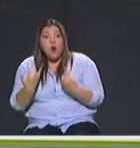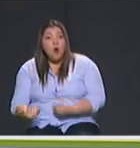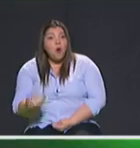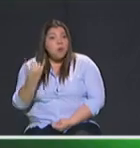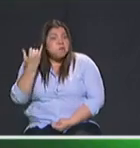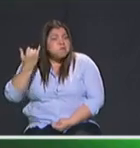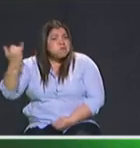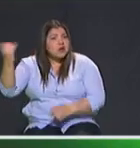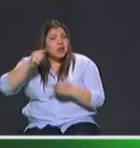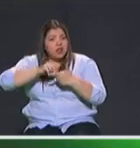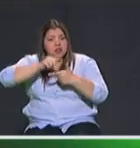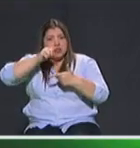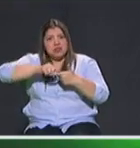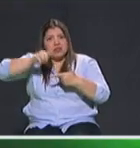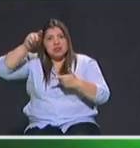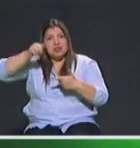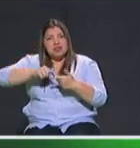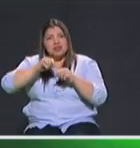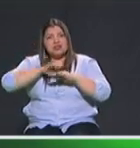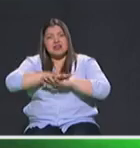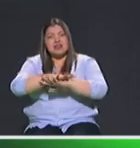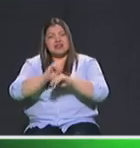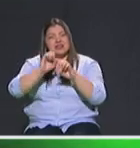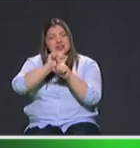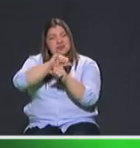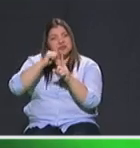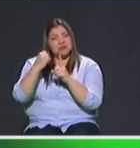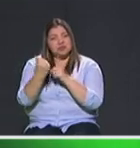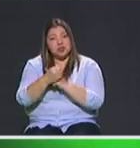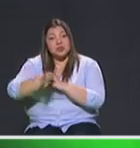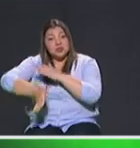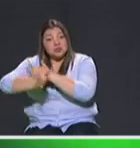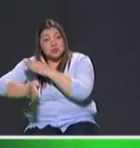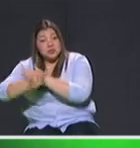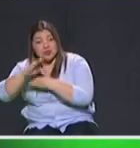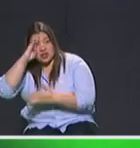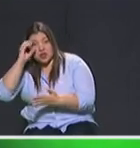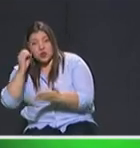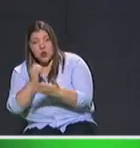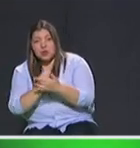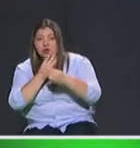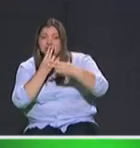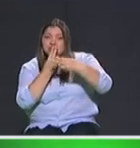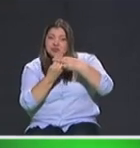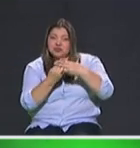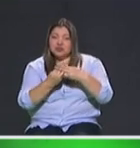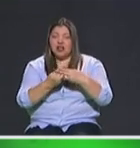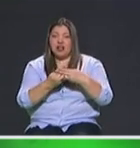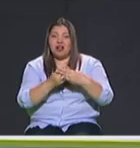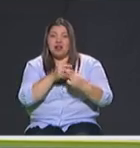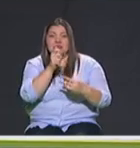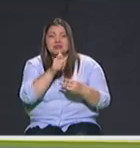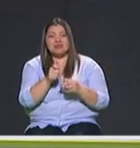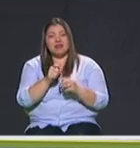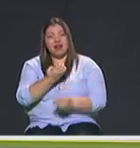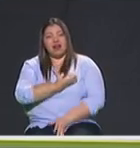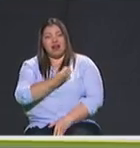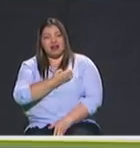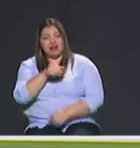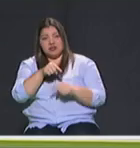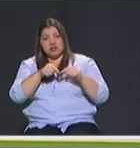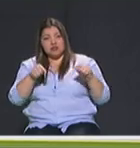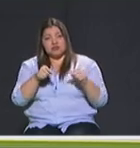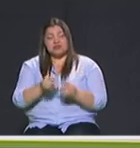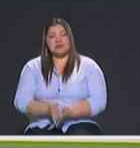momento en las diferentes redes sociales. Así que sigan opinando con el hashtag debate ciudadano. Segundos en Medellín y quintos en el país.